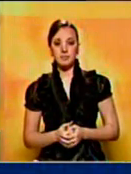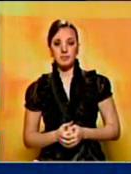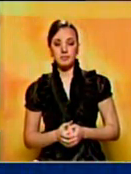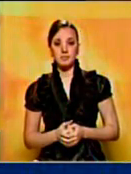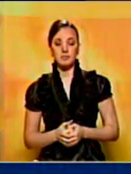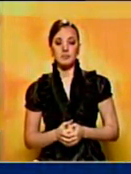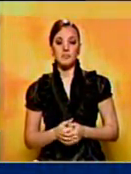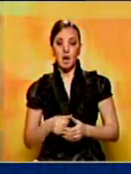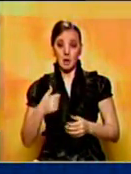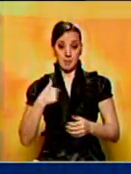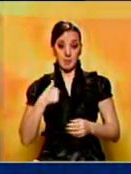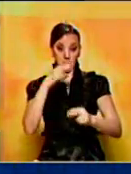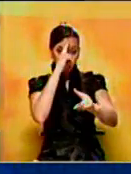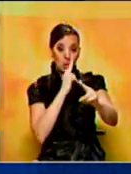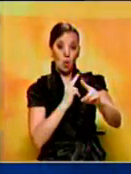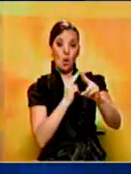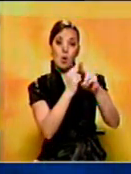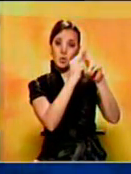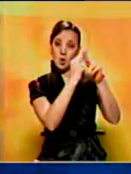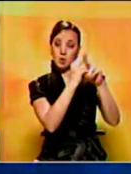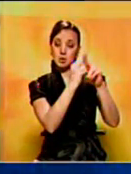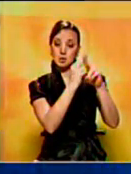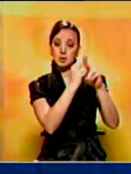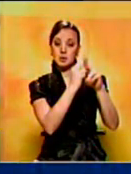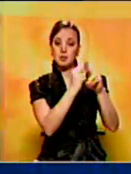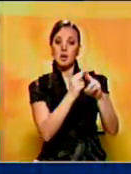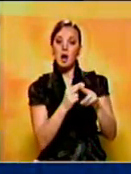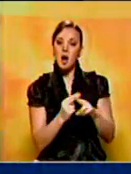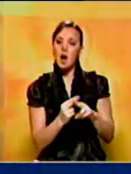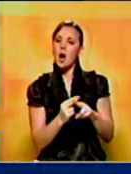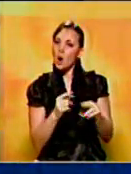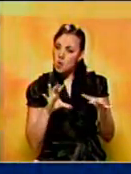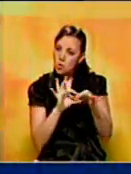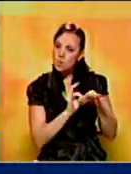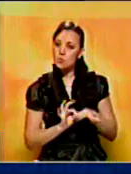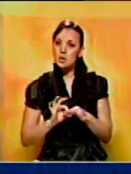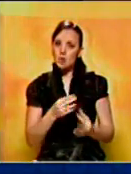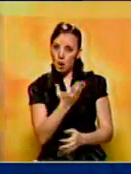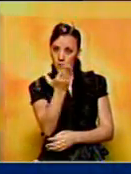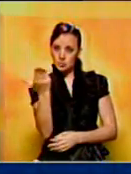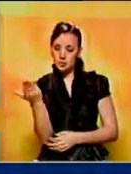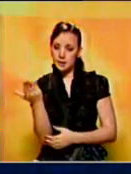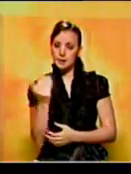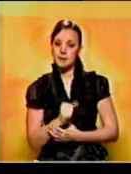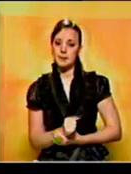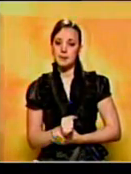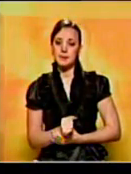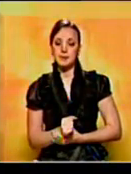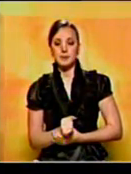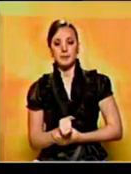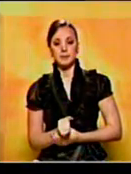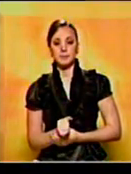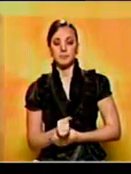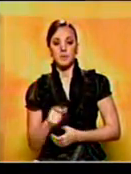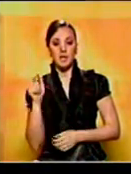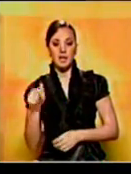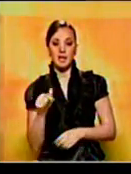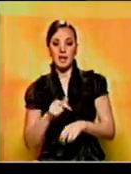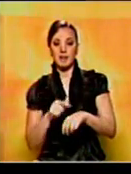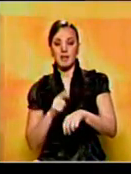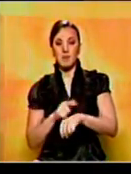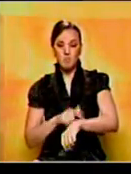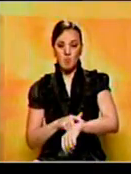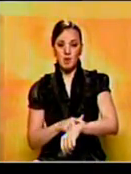Es un honor unirnos a ustedes en este momento para